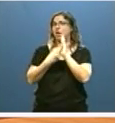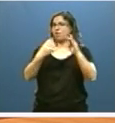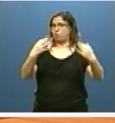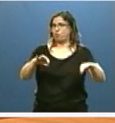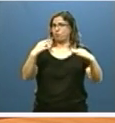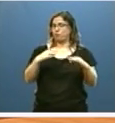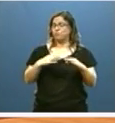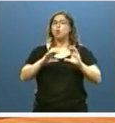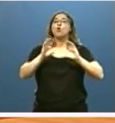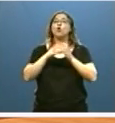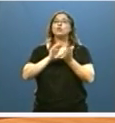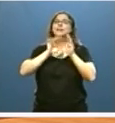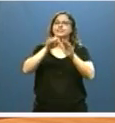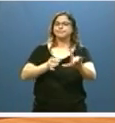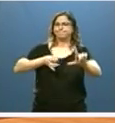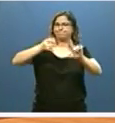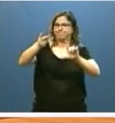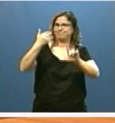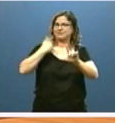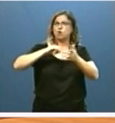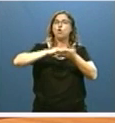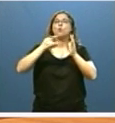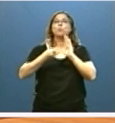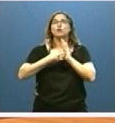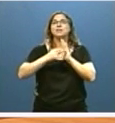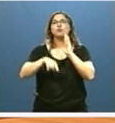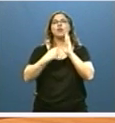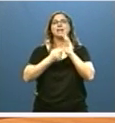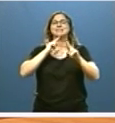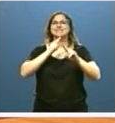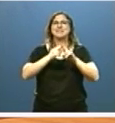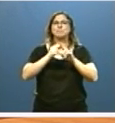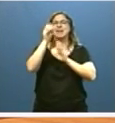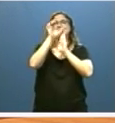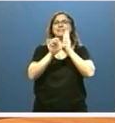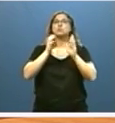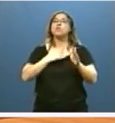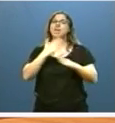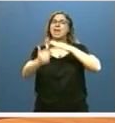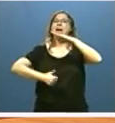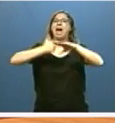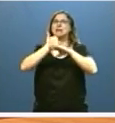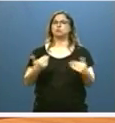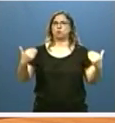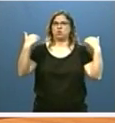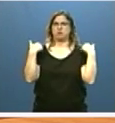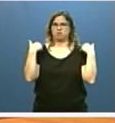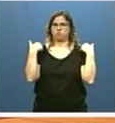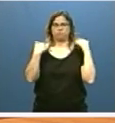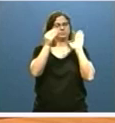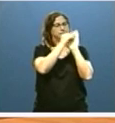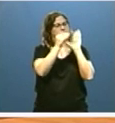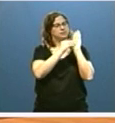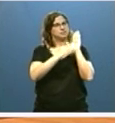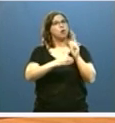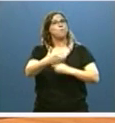remitido a la Cámara el proyecto de ley del Estatuto del Alto Cargo. En él se incorporan medidas